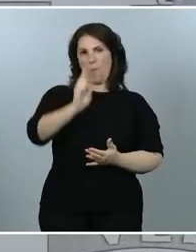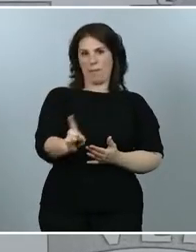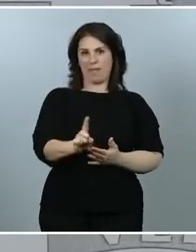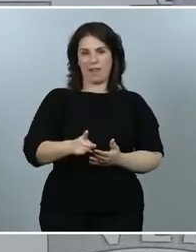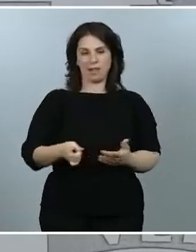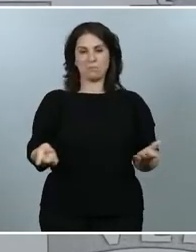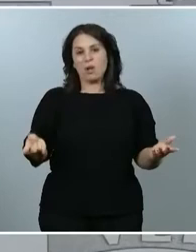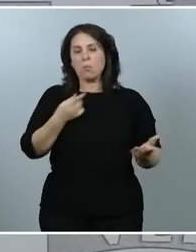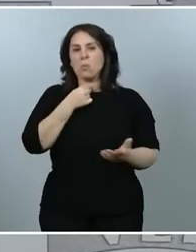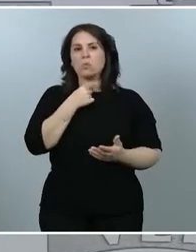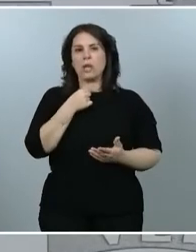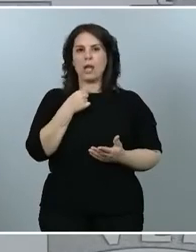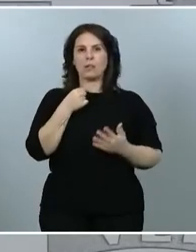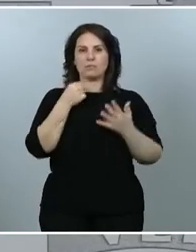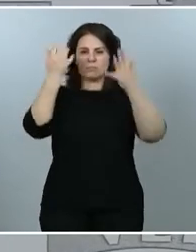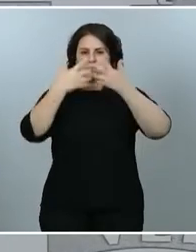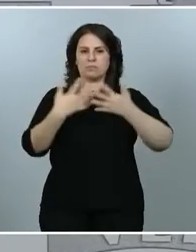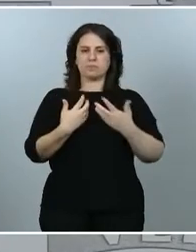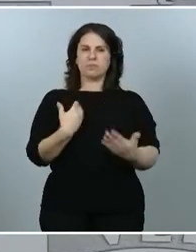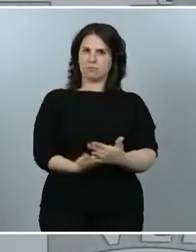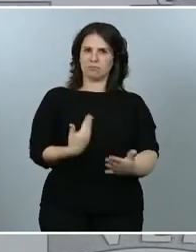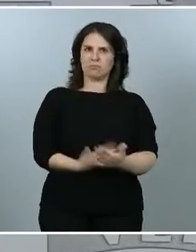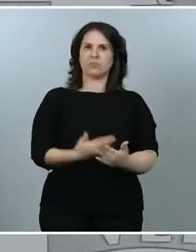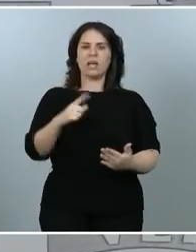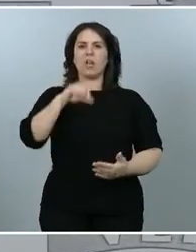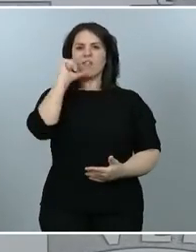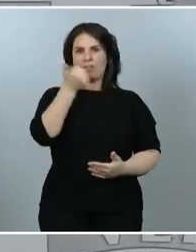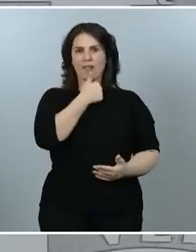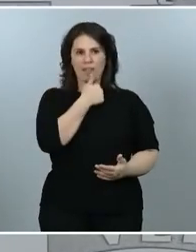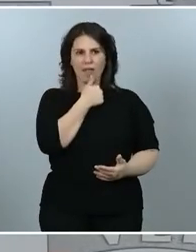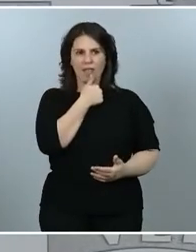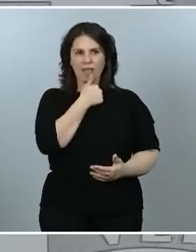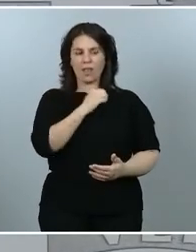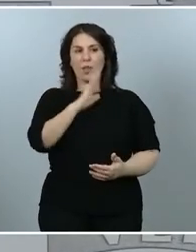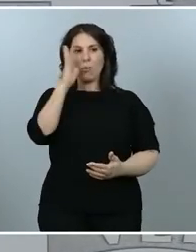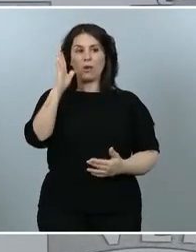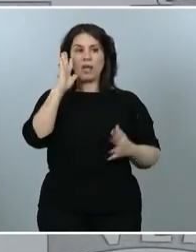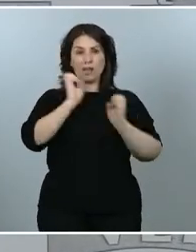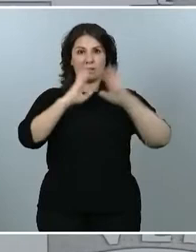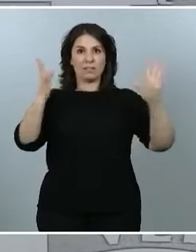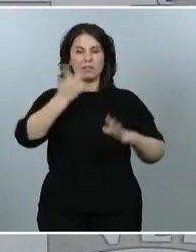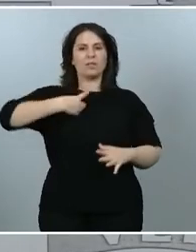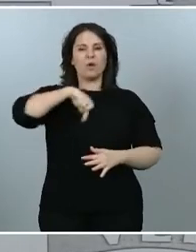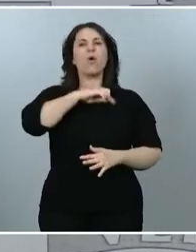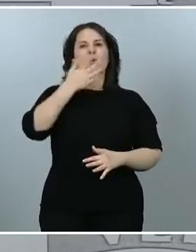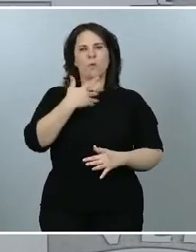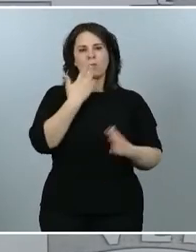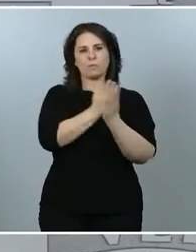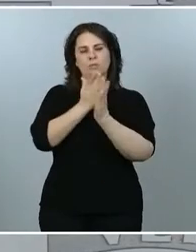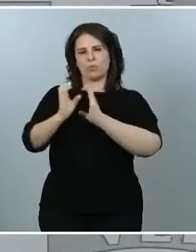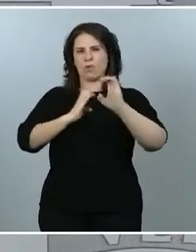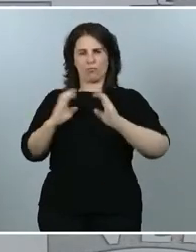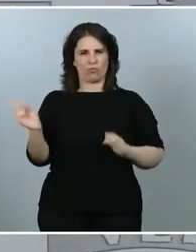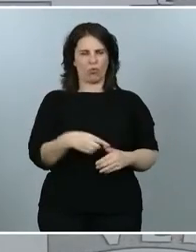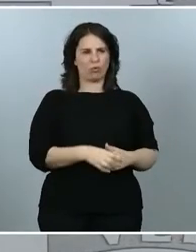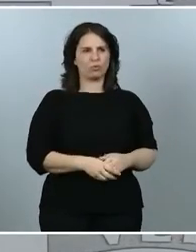todas las garantías y también con la confidencialidad debida, porque evidentemente los estamos conociendo en todos los medios de comunicación. Y hay una cosa que